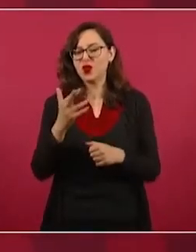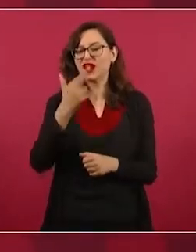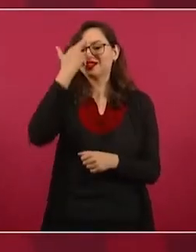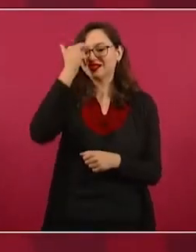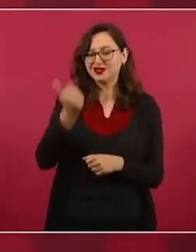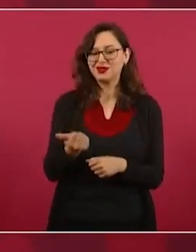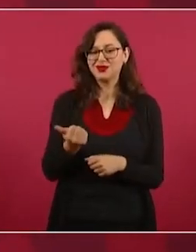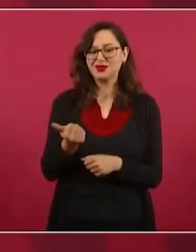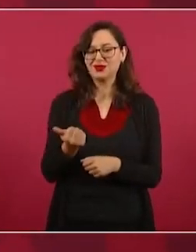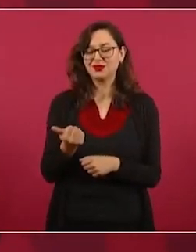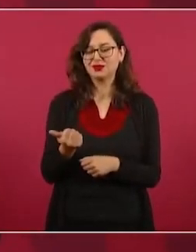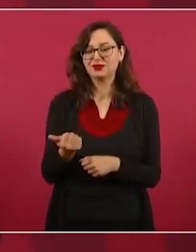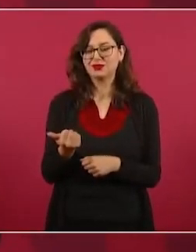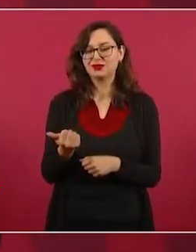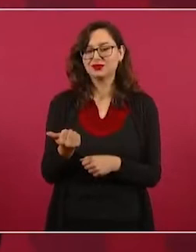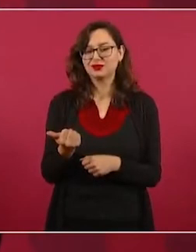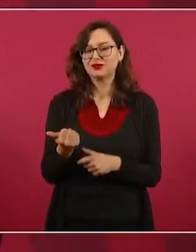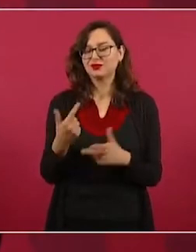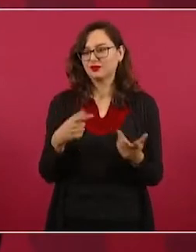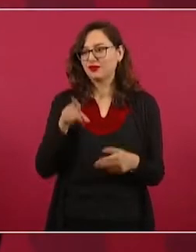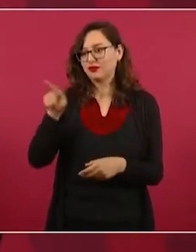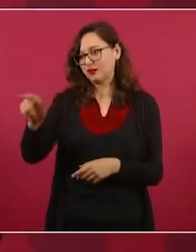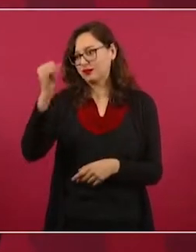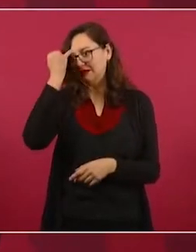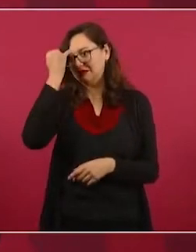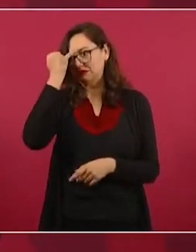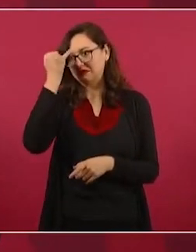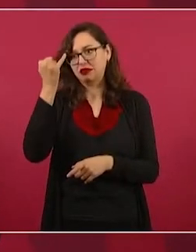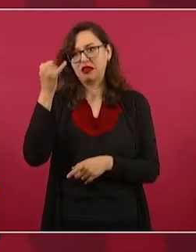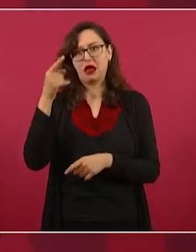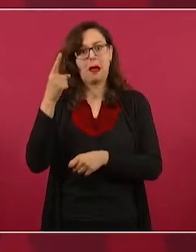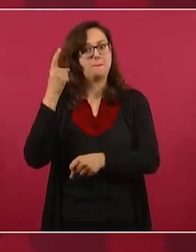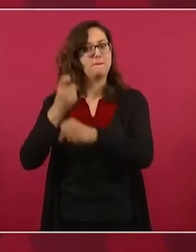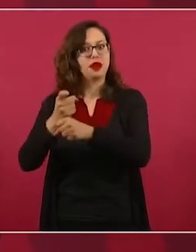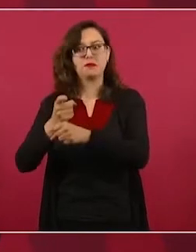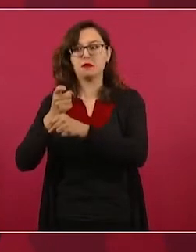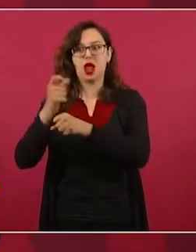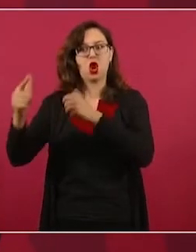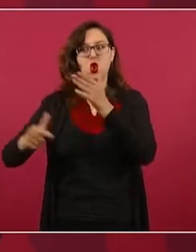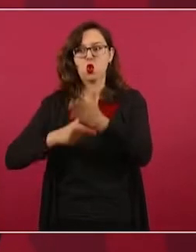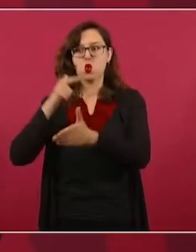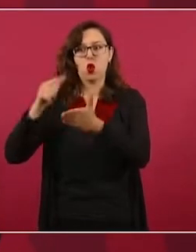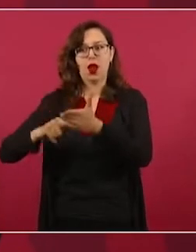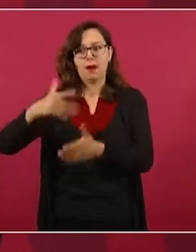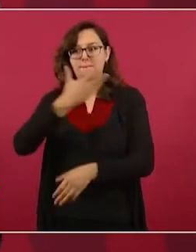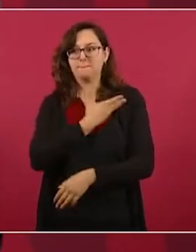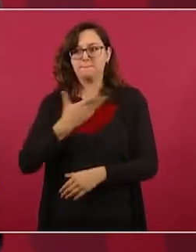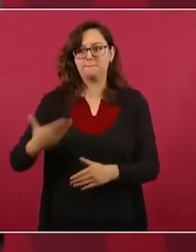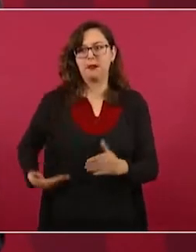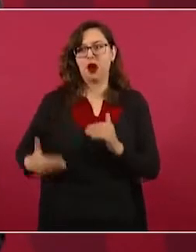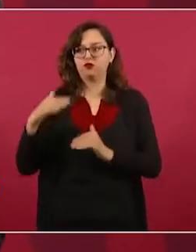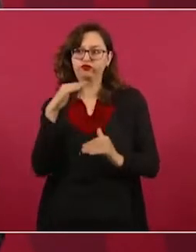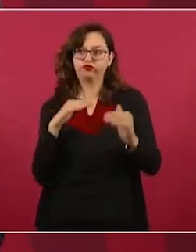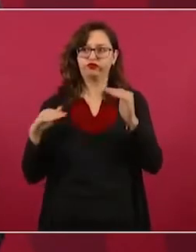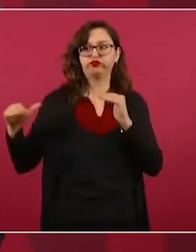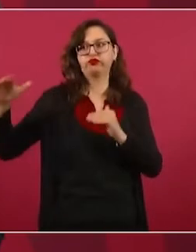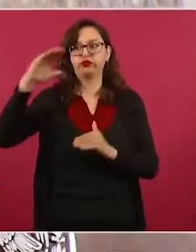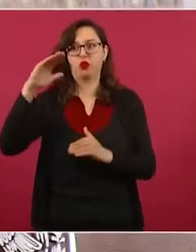él arriba y empezó a hablar de algunos programas